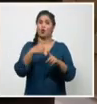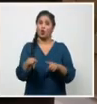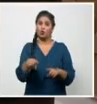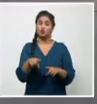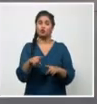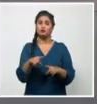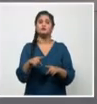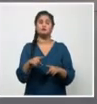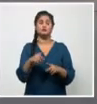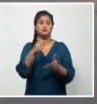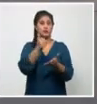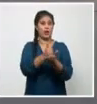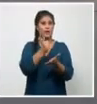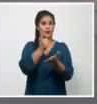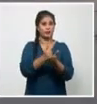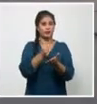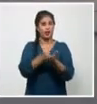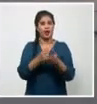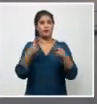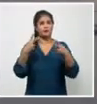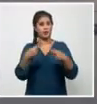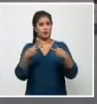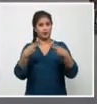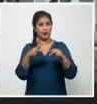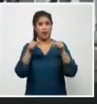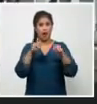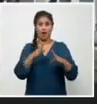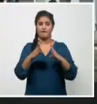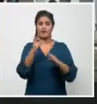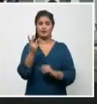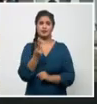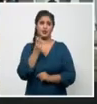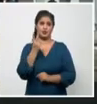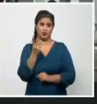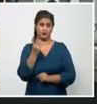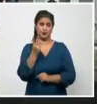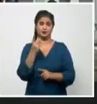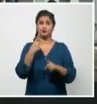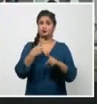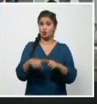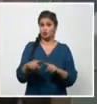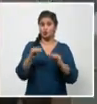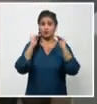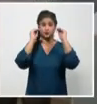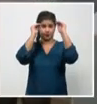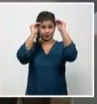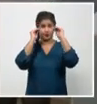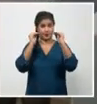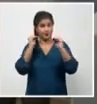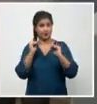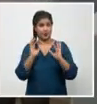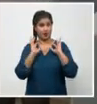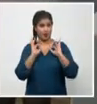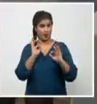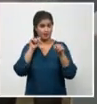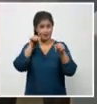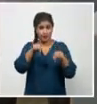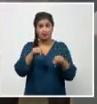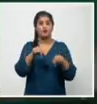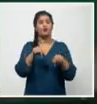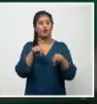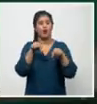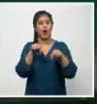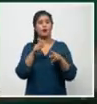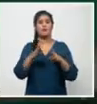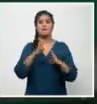Matanzas, Jauey Grande y Cárdenas se colocan en la fase 2. Los territorios de Limonar y Jovellanos, por su situación sanitaria, se preparan en la